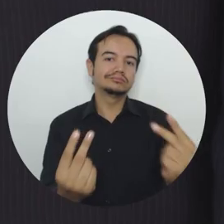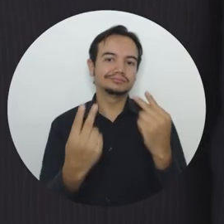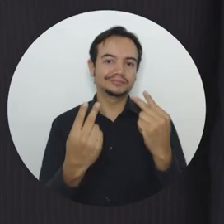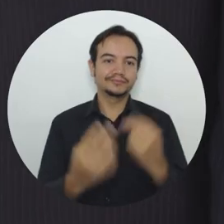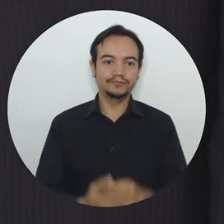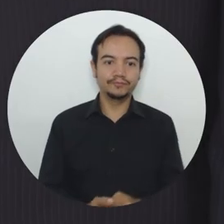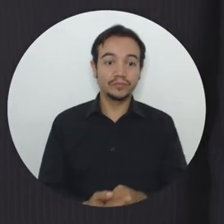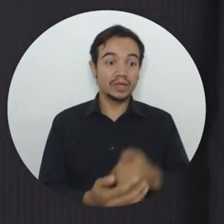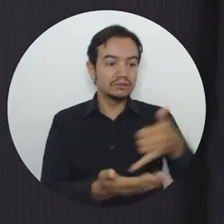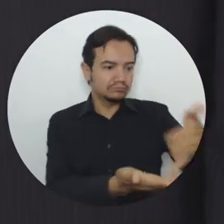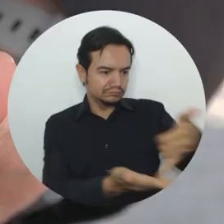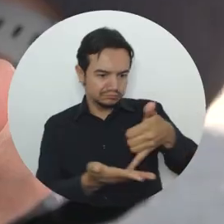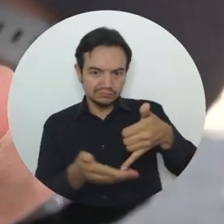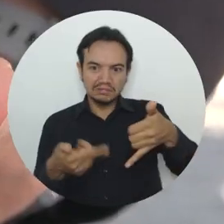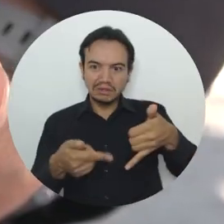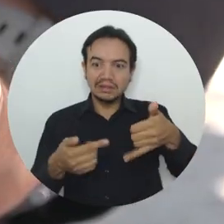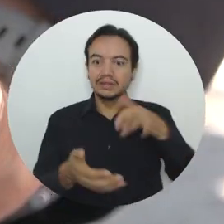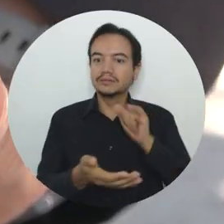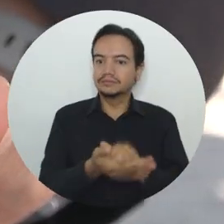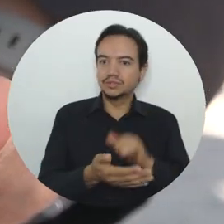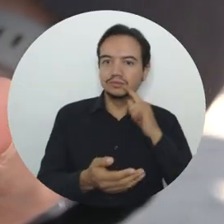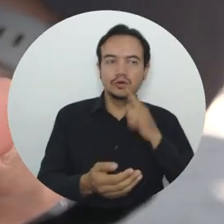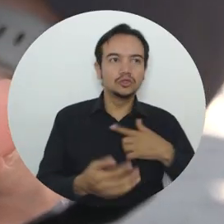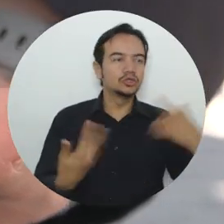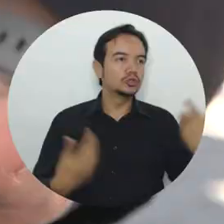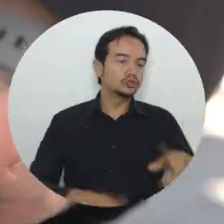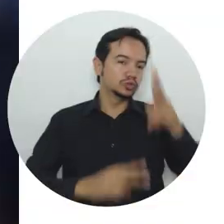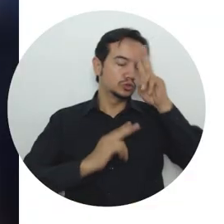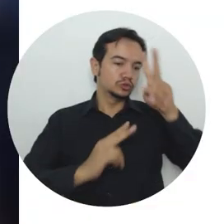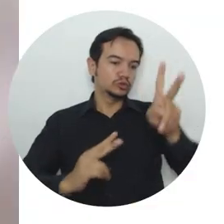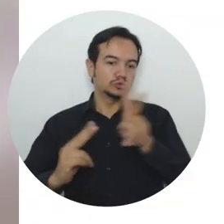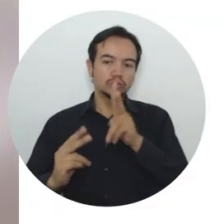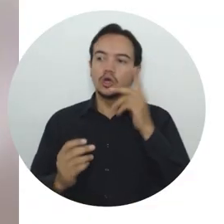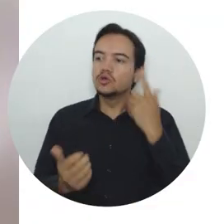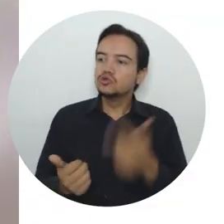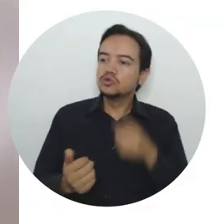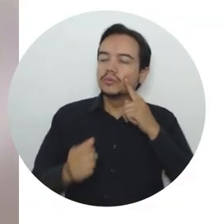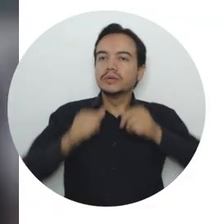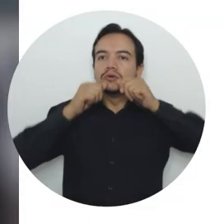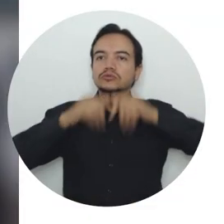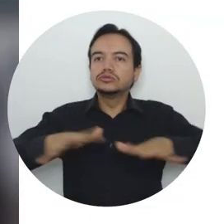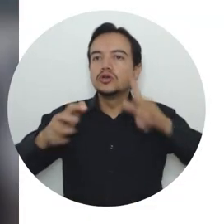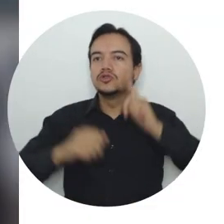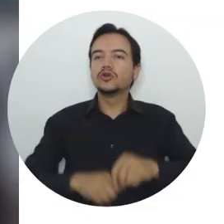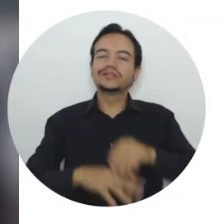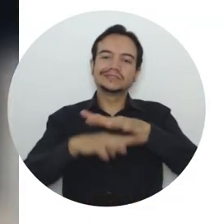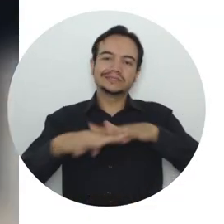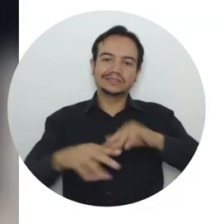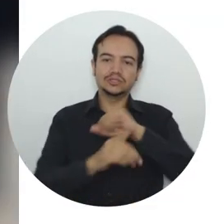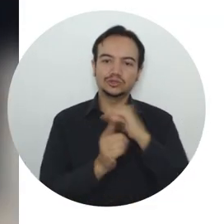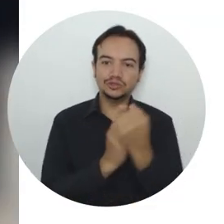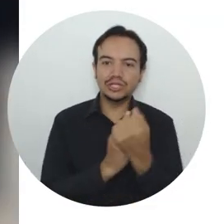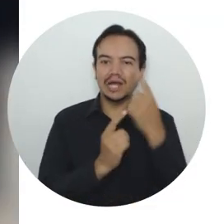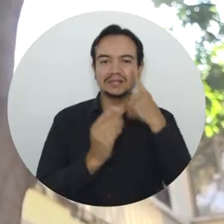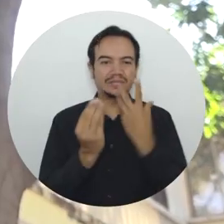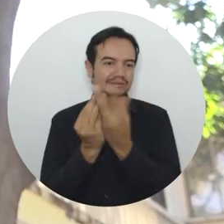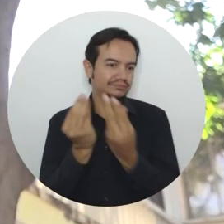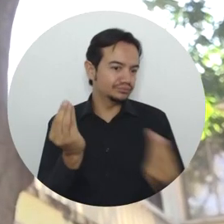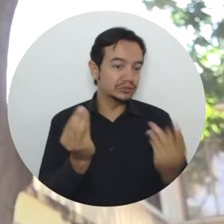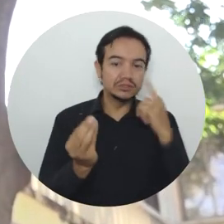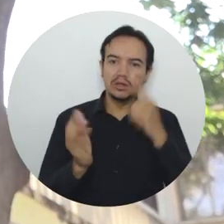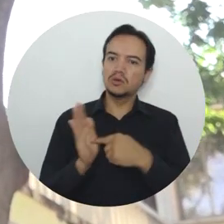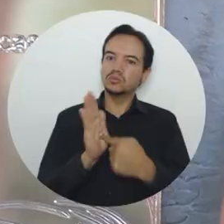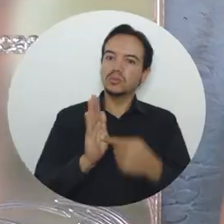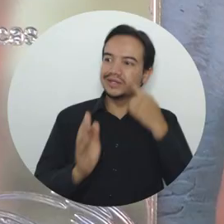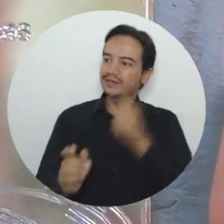general. Este premio, que reconoce la divulgación científica que se realiza en las redes sociales y se entrega en diferentes categorías, demuestra las